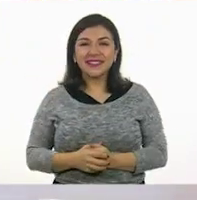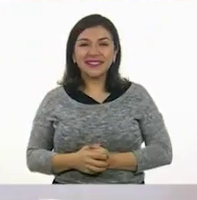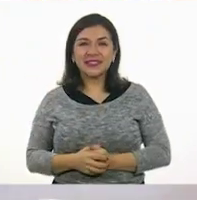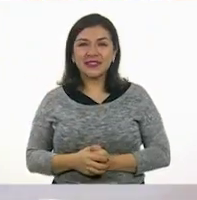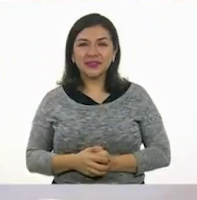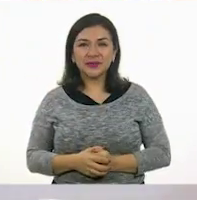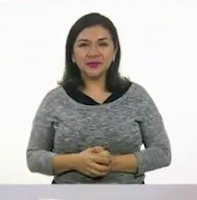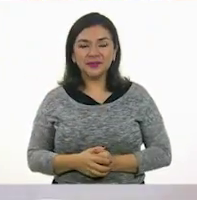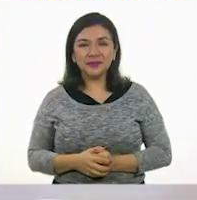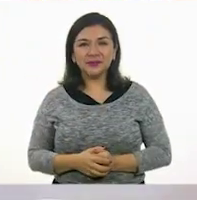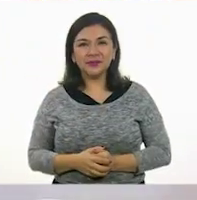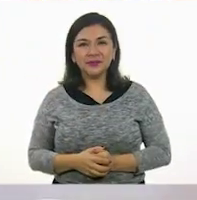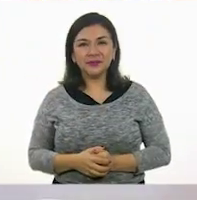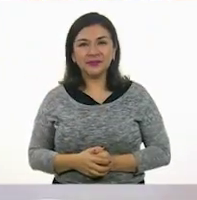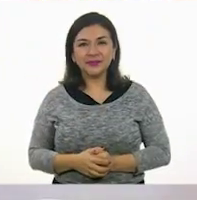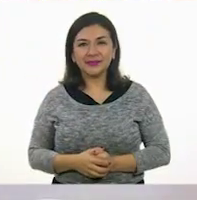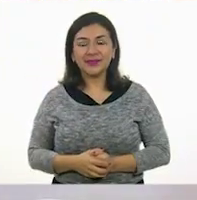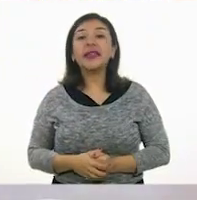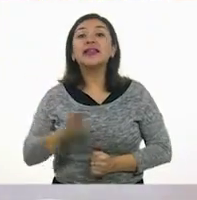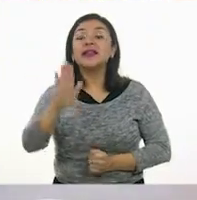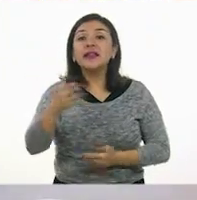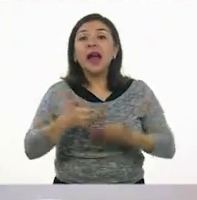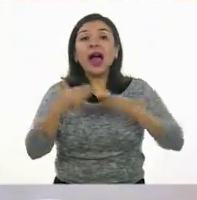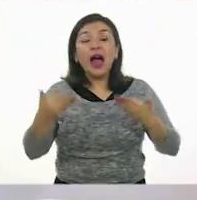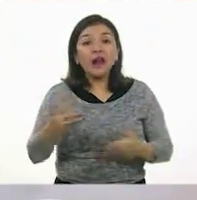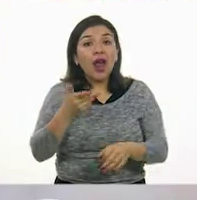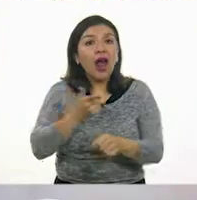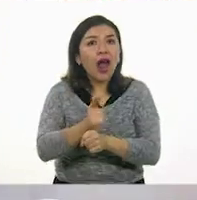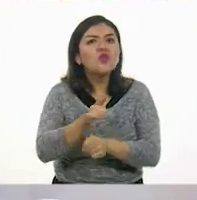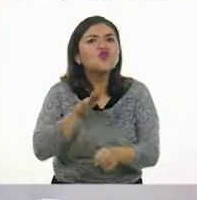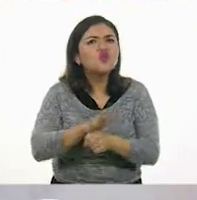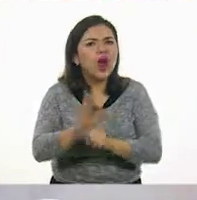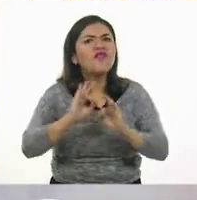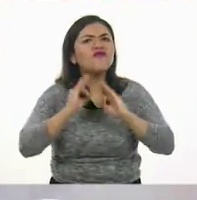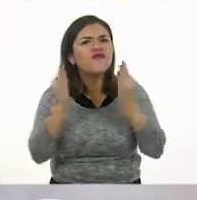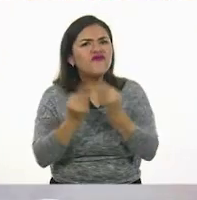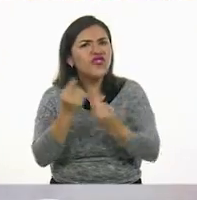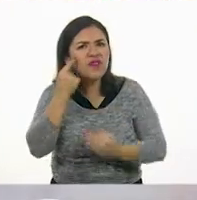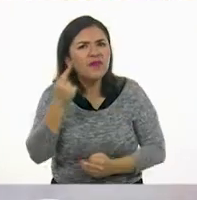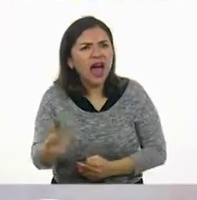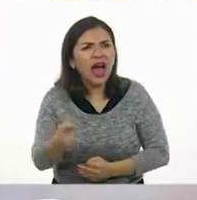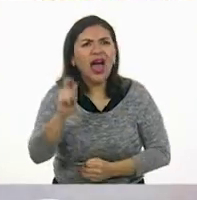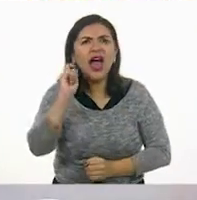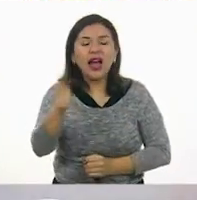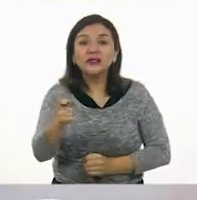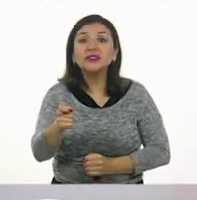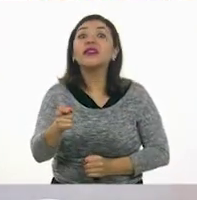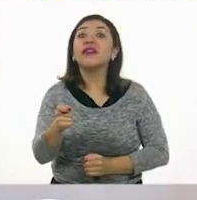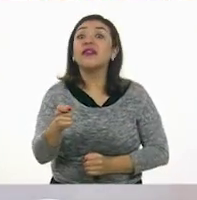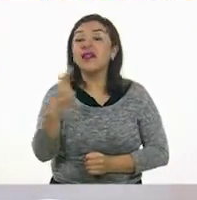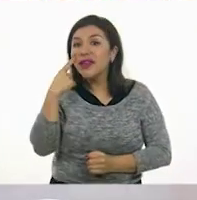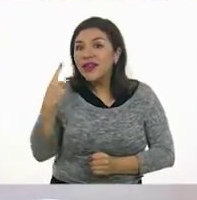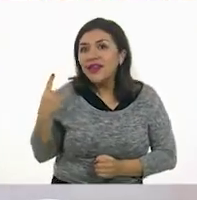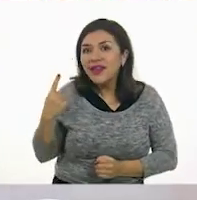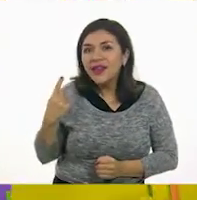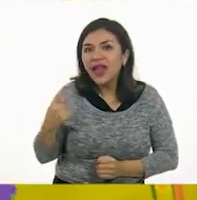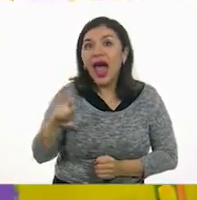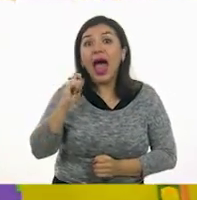Muy bien, muy bien. A ver, vamos a descubrir qué figura es. Este es un